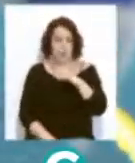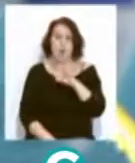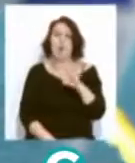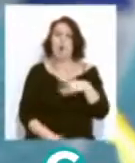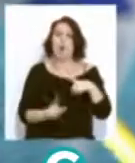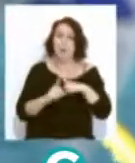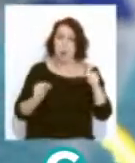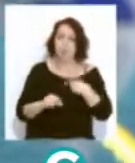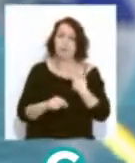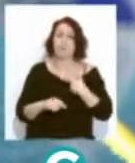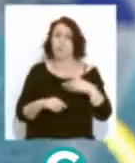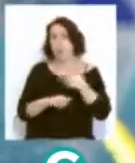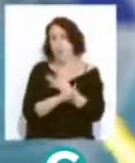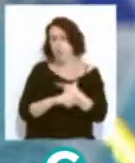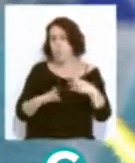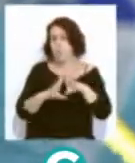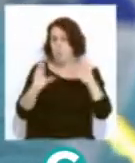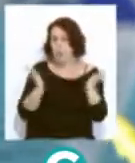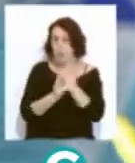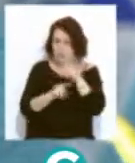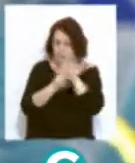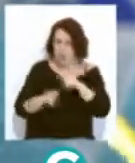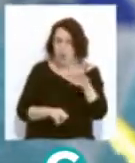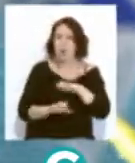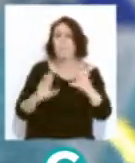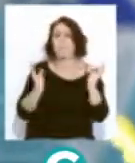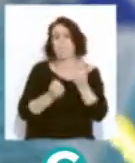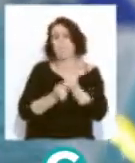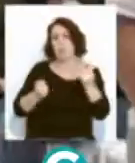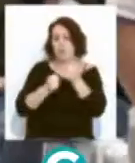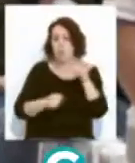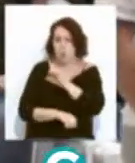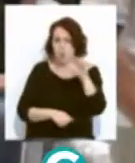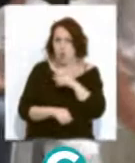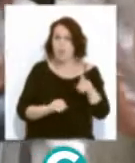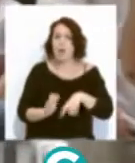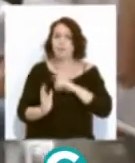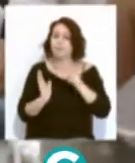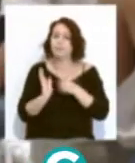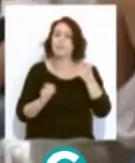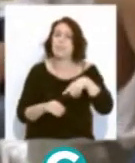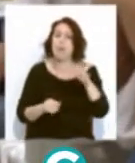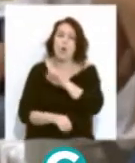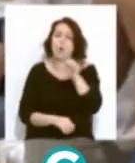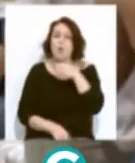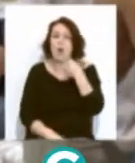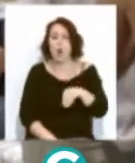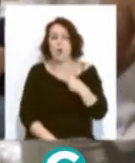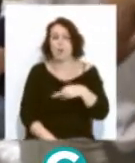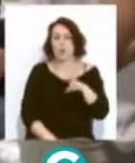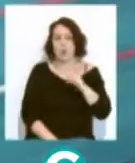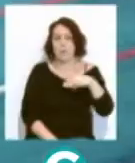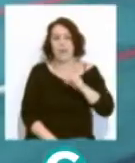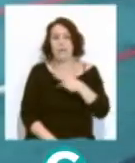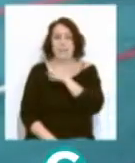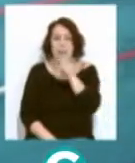Universitarios, Yentu-China, Campeonato de Europa absoluto Budapest-Hungría y Campeonato de Europa Junior Roma-Italia.